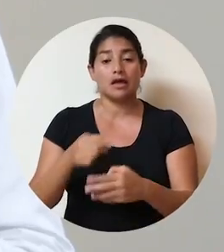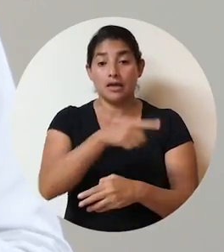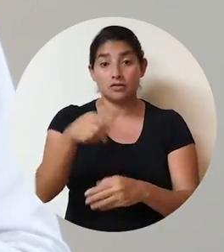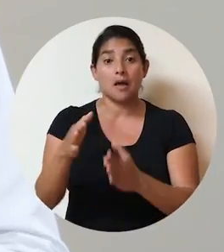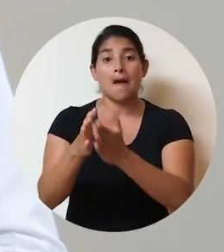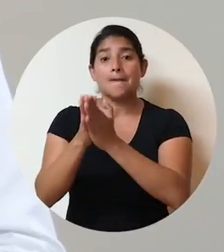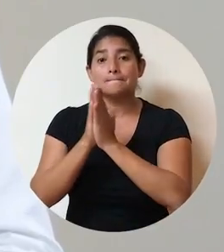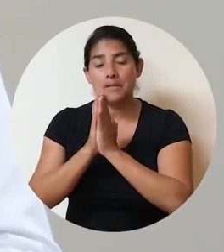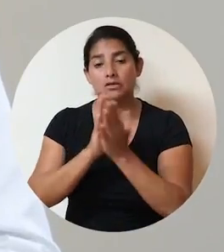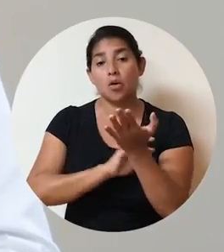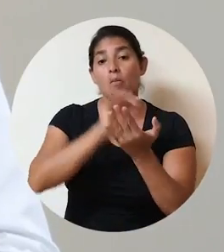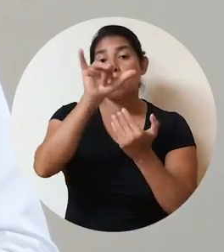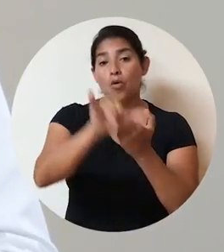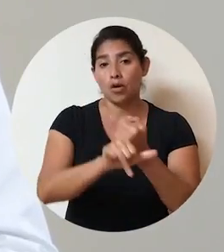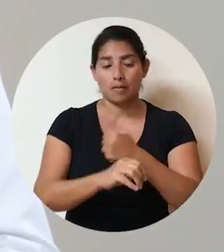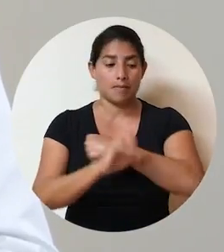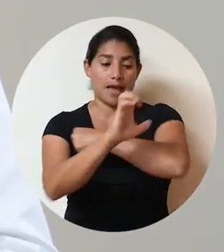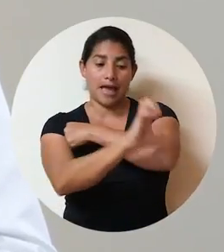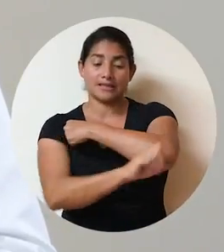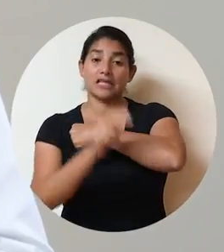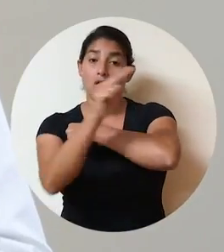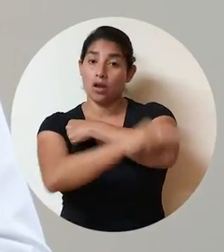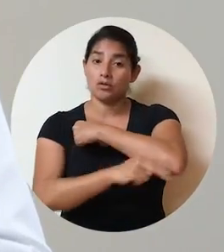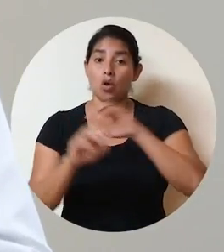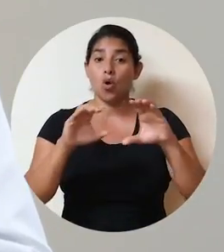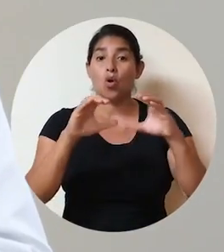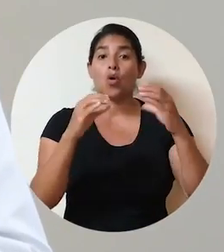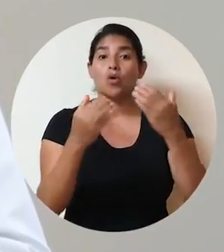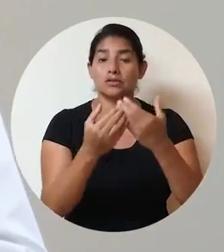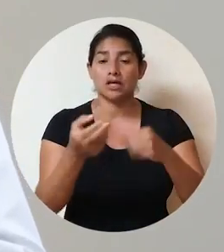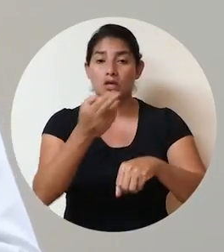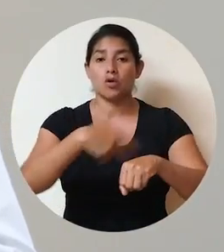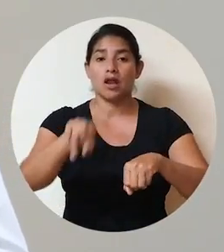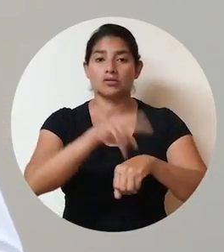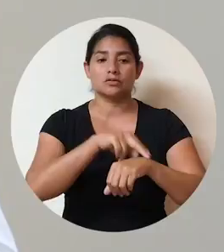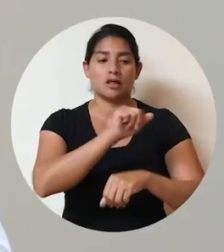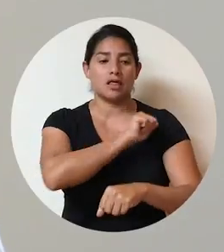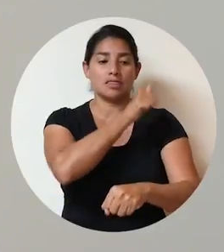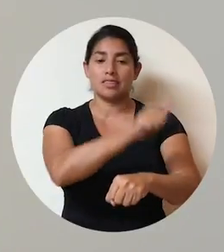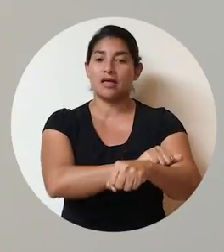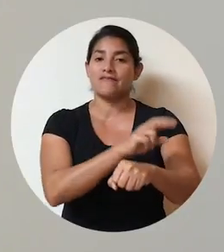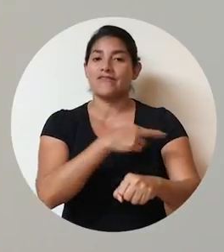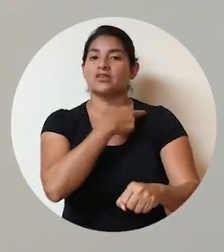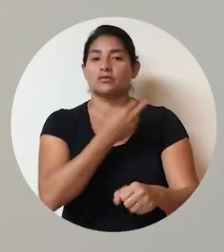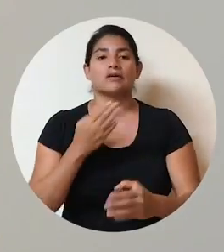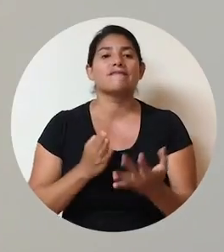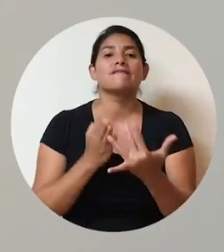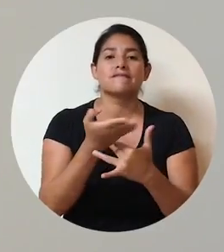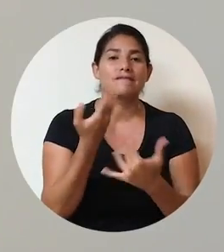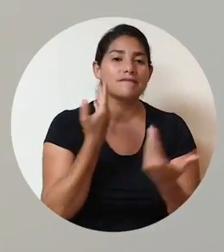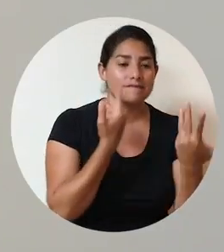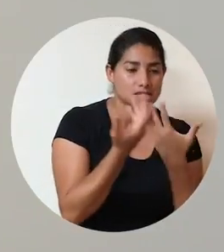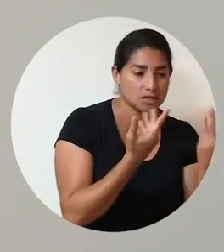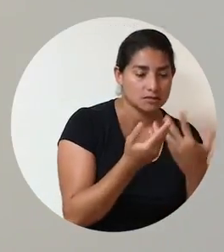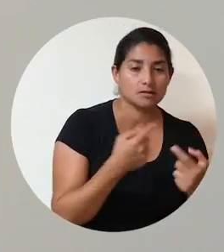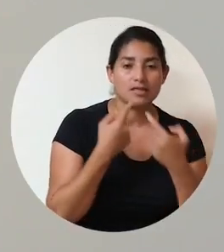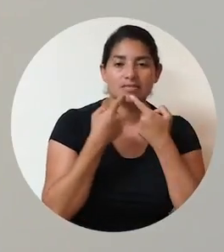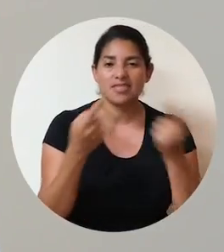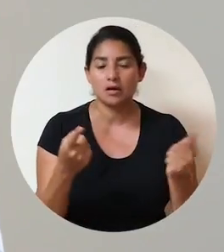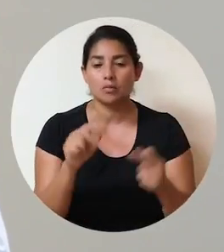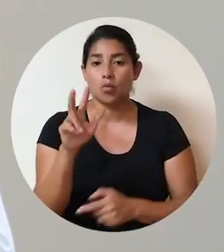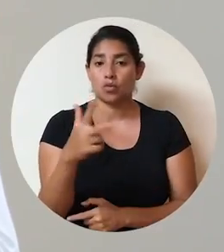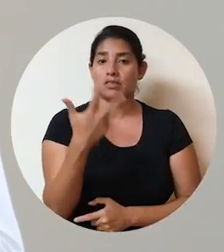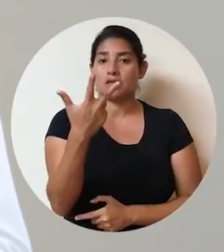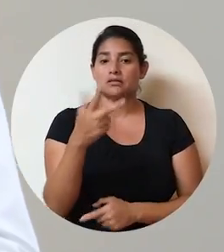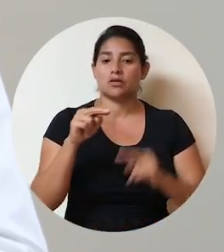Han pedido al programa Estado de la Nación del Consejo Nacional de Rectores que facilite este diálogo